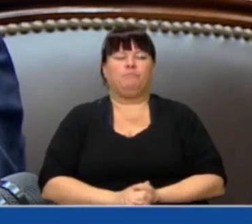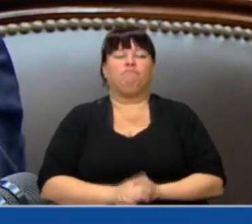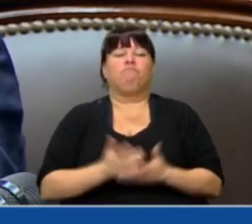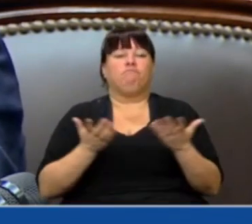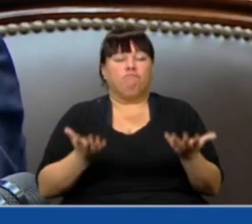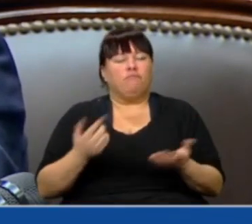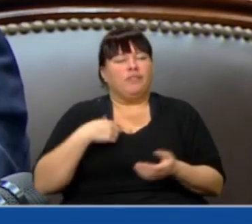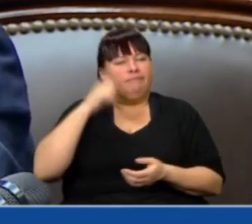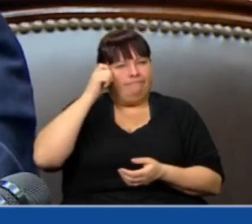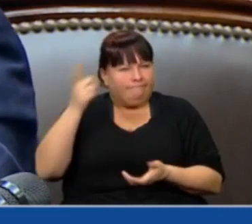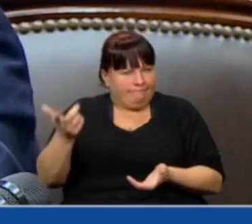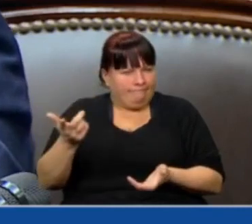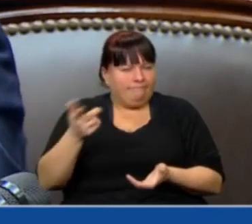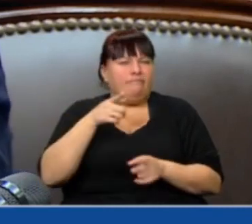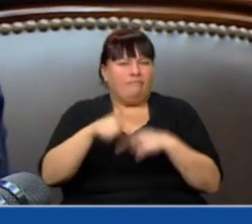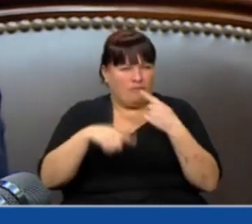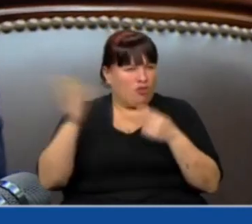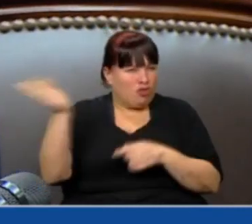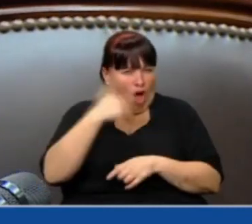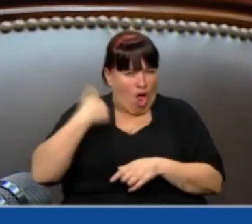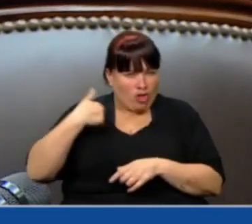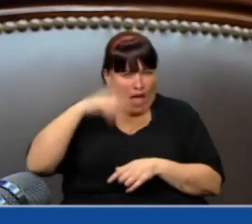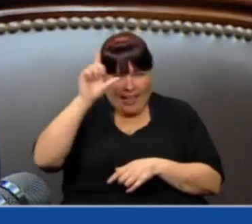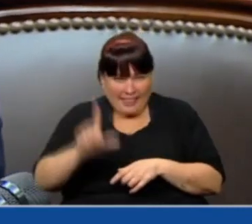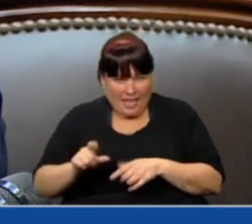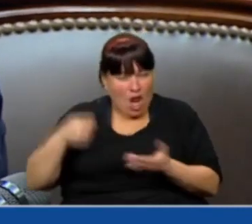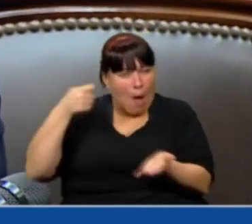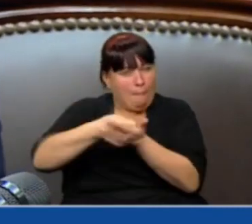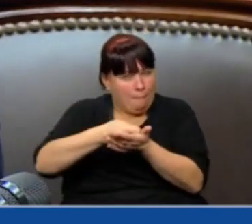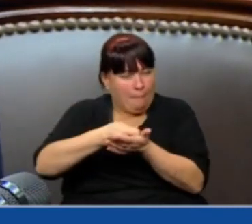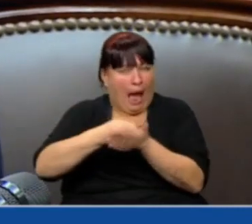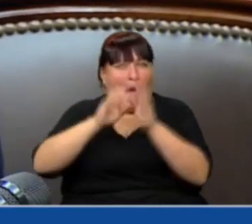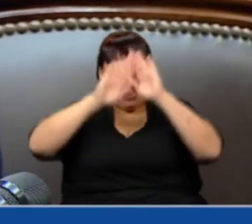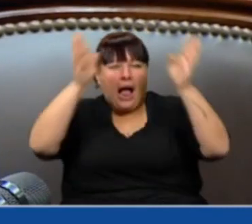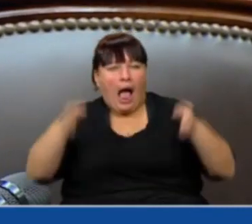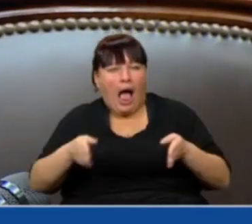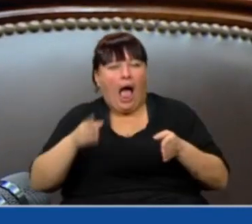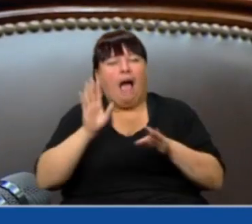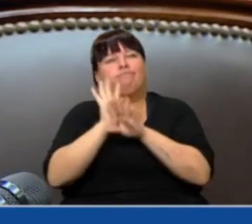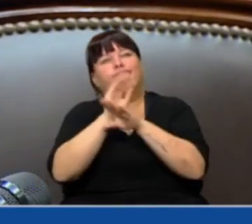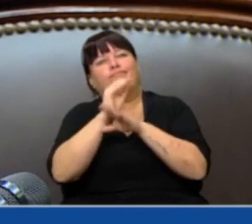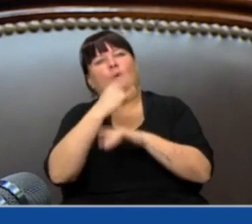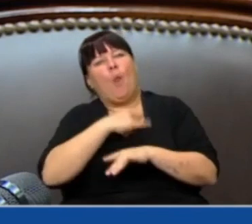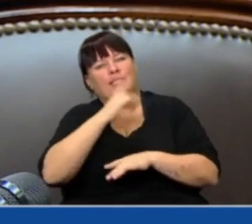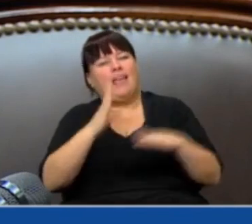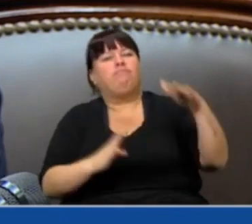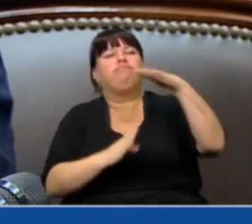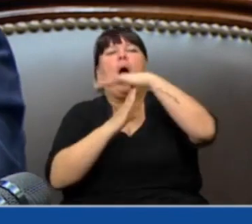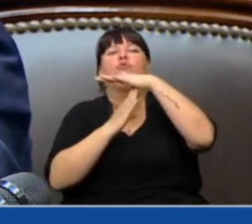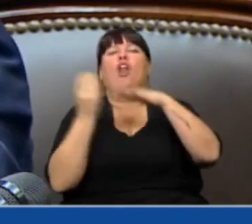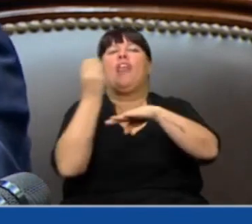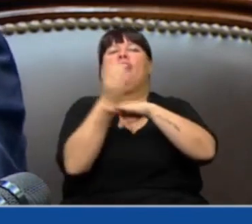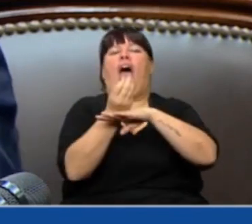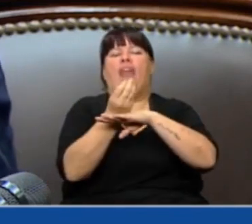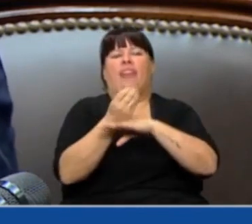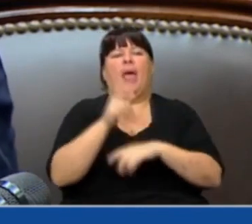Entonces, me pregunto, ¿van a ser todos los argentinos quienes solventen una universidad que va a tener entre sus máximas autoridades